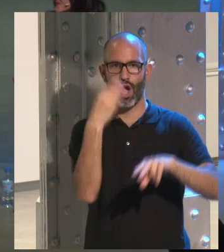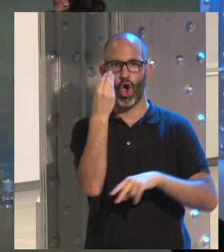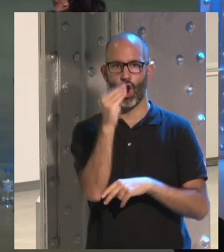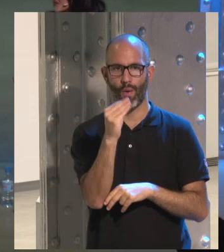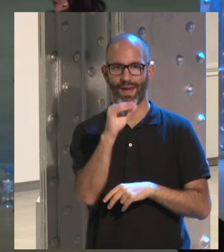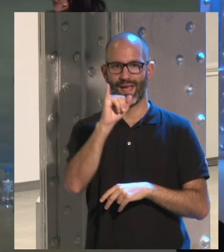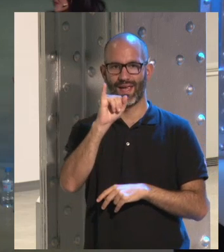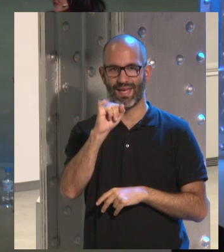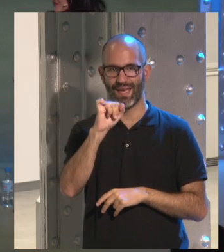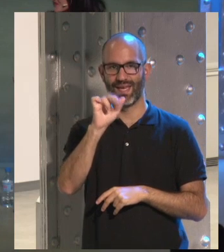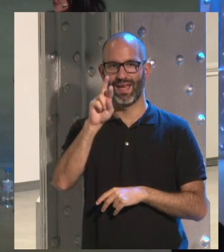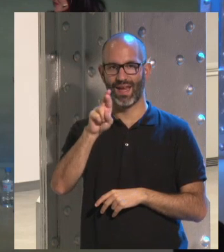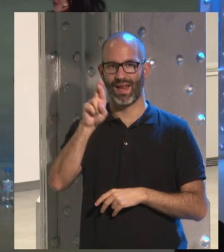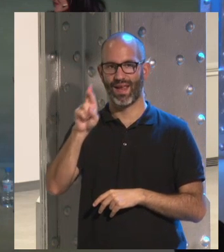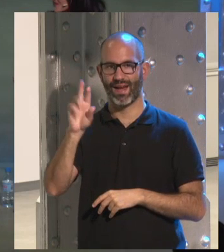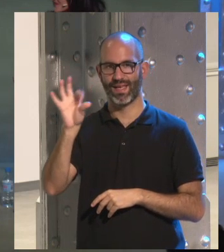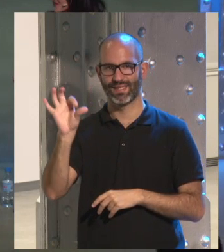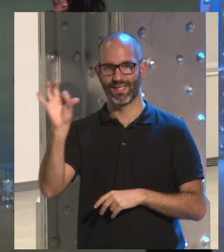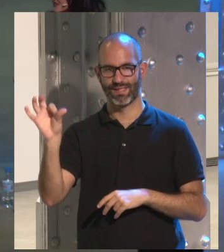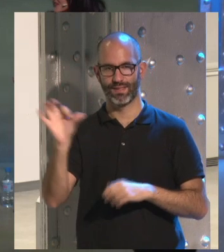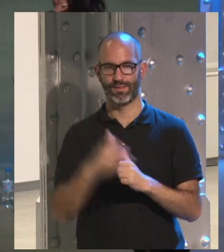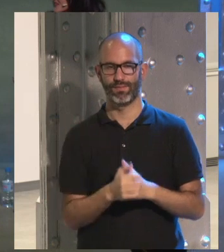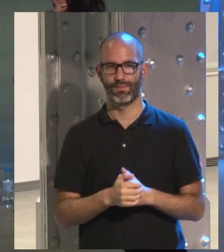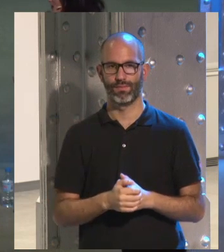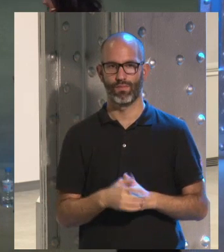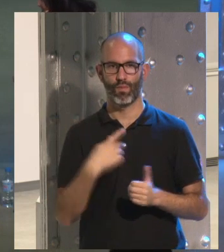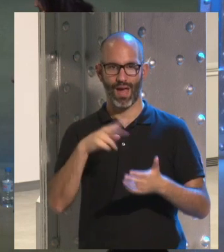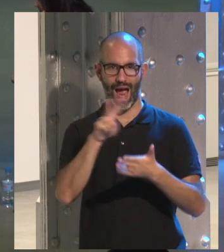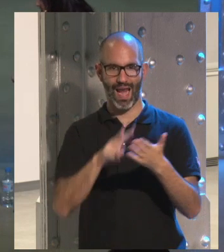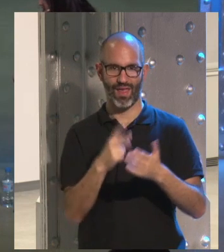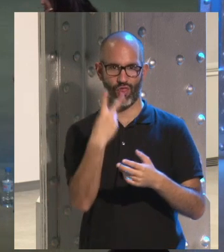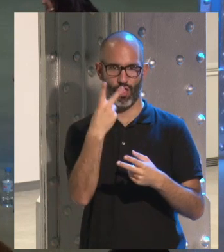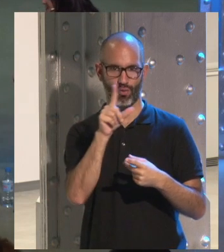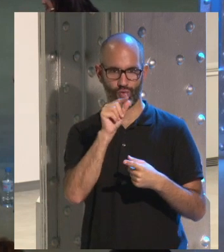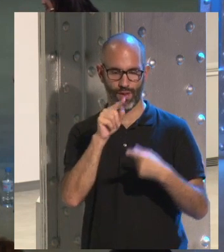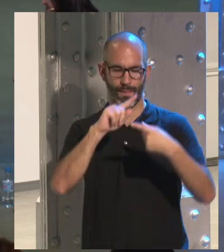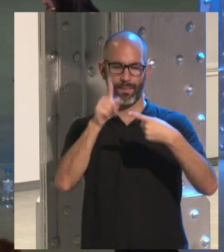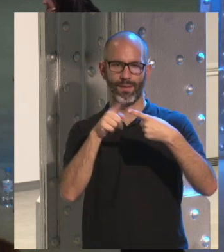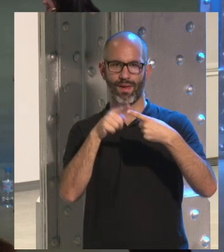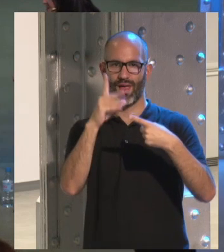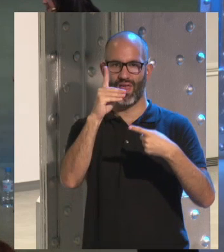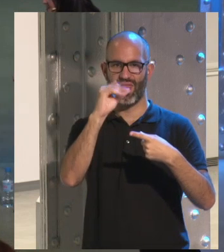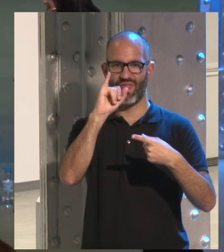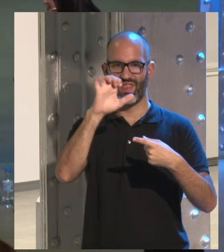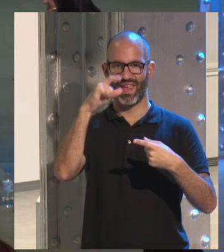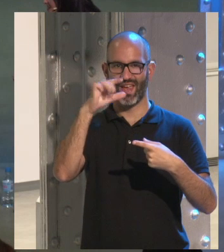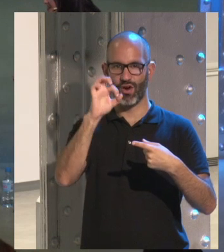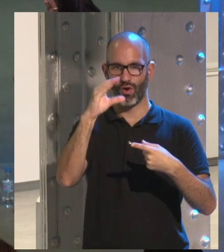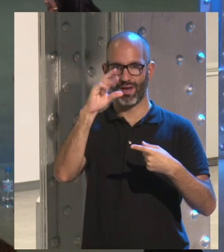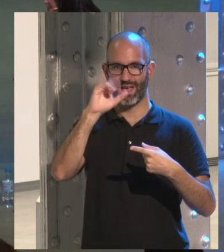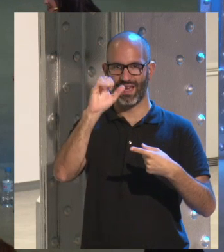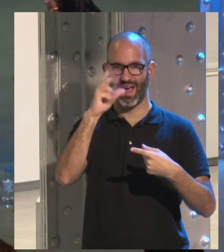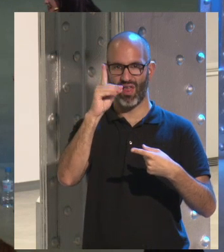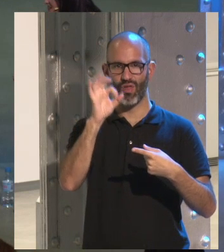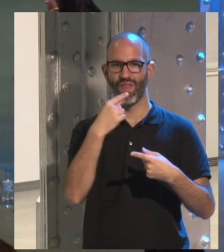jóvenes y rrss redes sociales voy a leer un par el primer tweet es de Diego Criado que